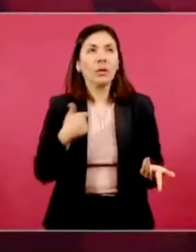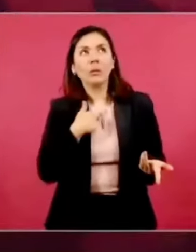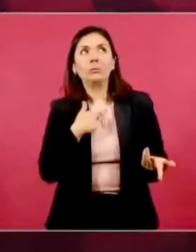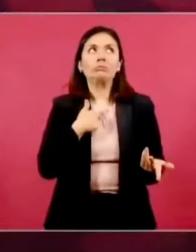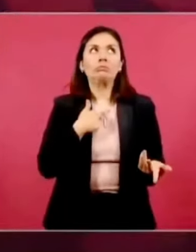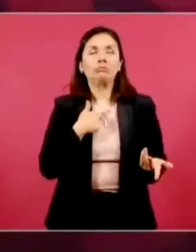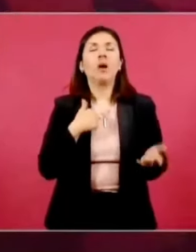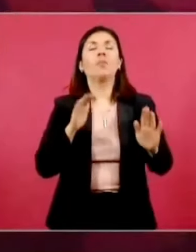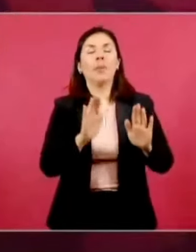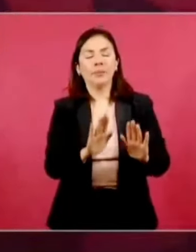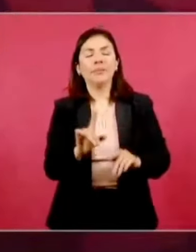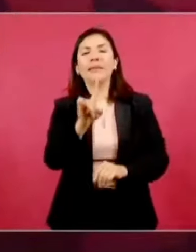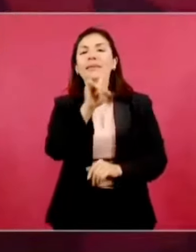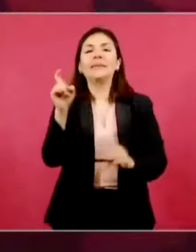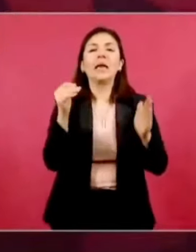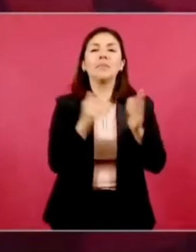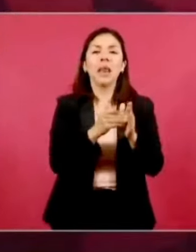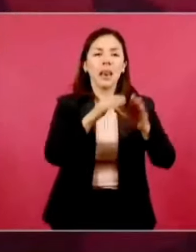mil barriles.